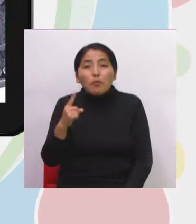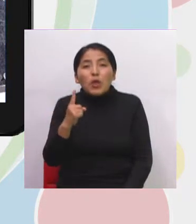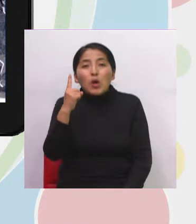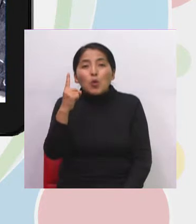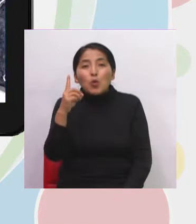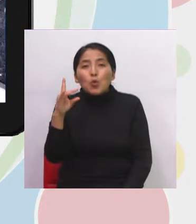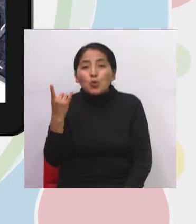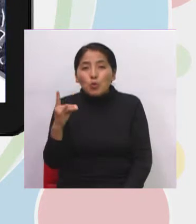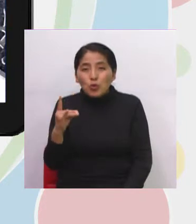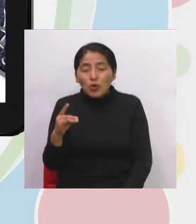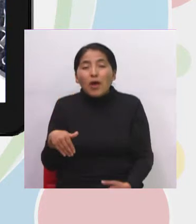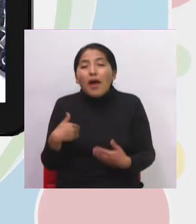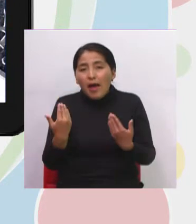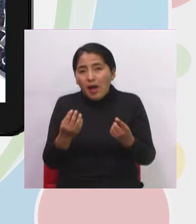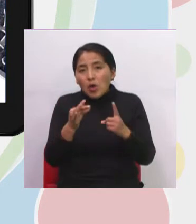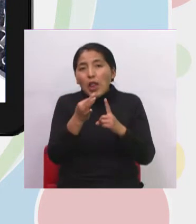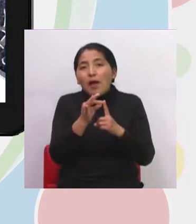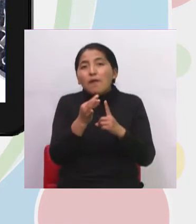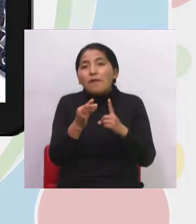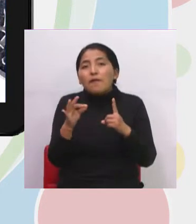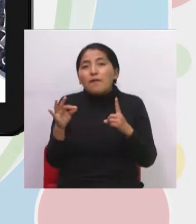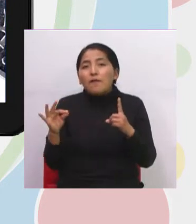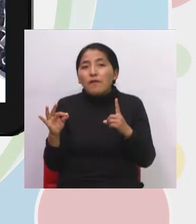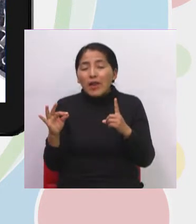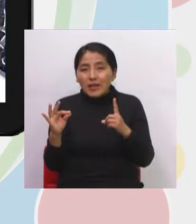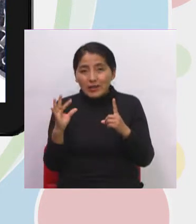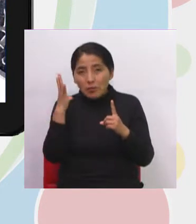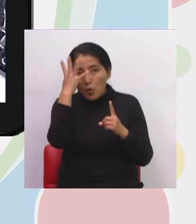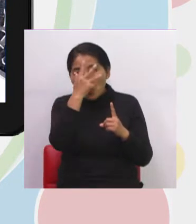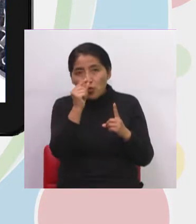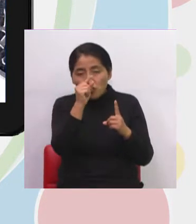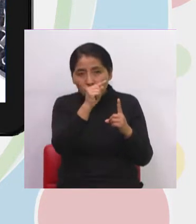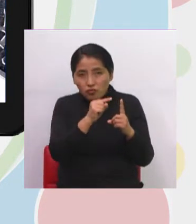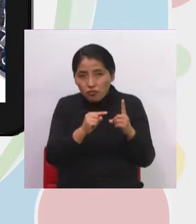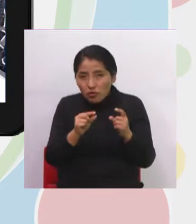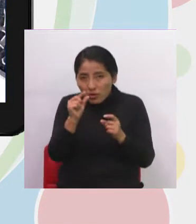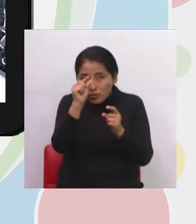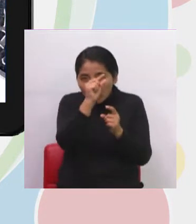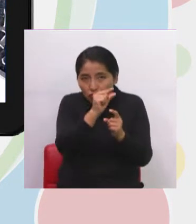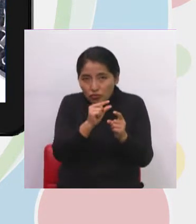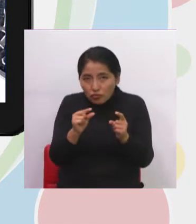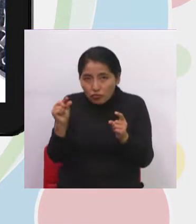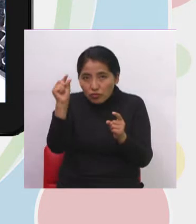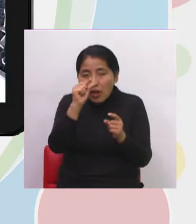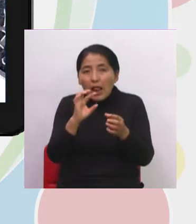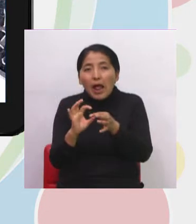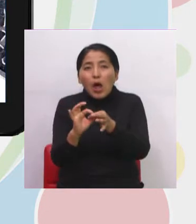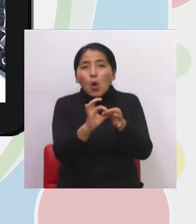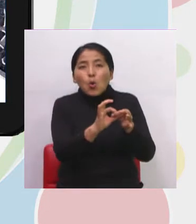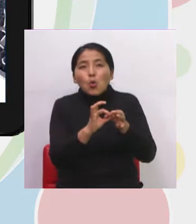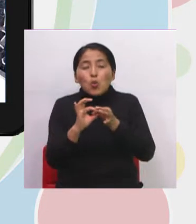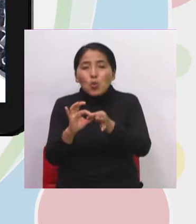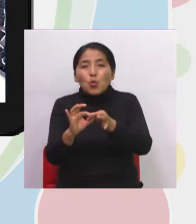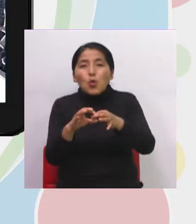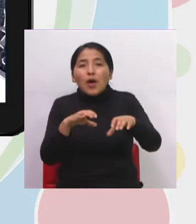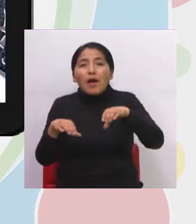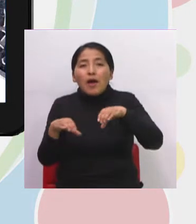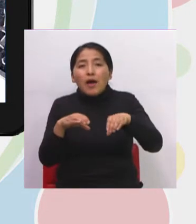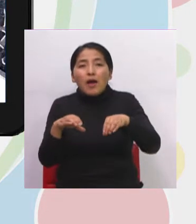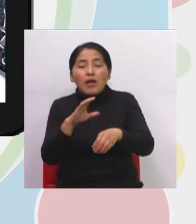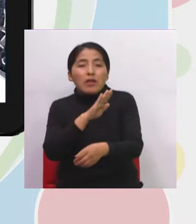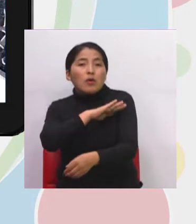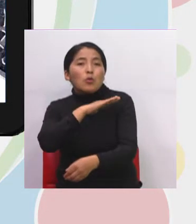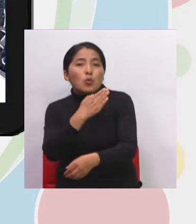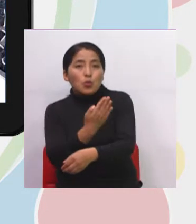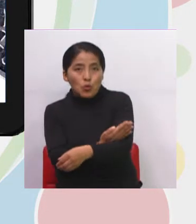hay una frase muy hermosa que dice, la unión hace la fuerza, ¿no? Tiene un mensaje